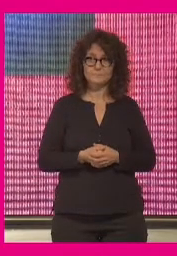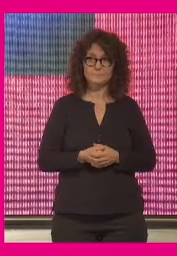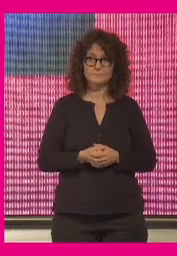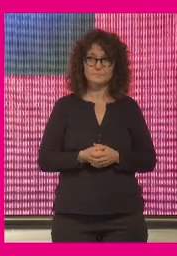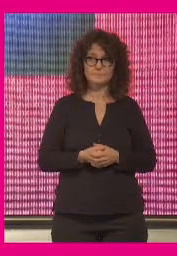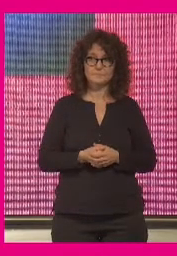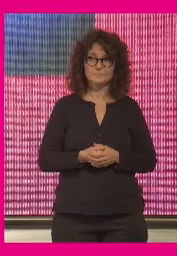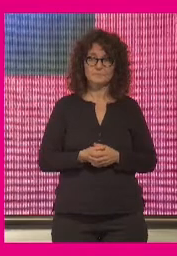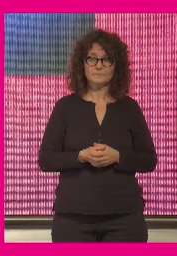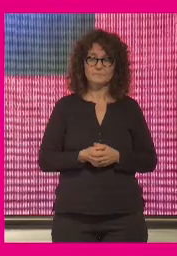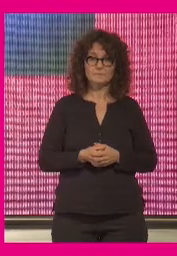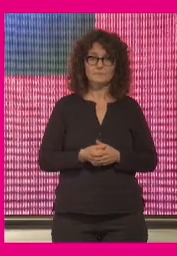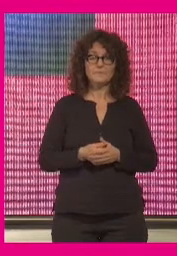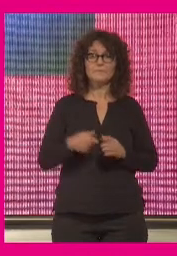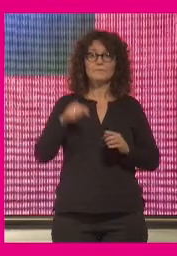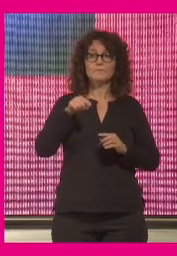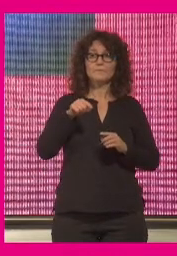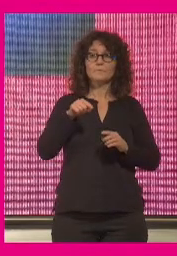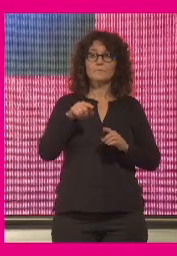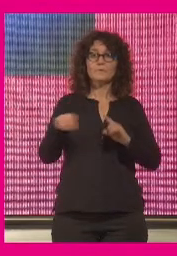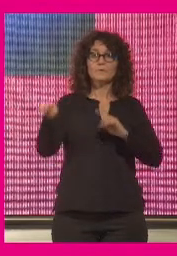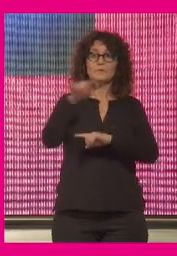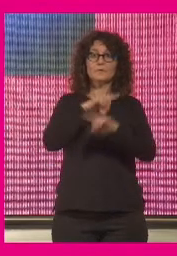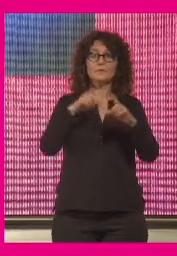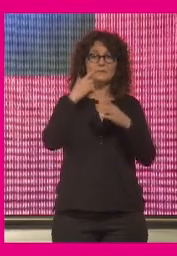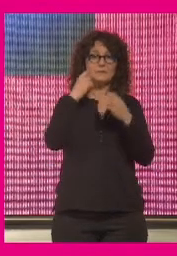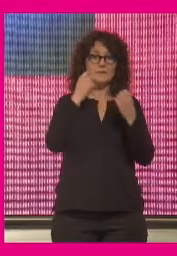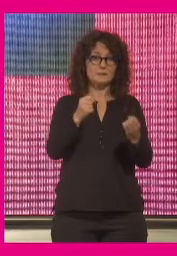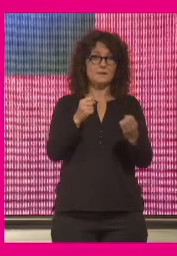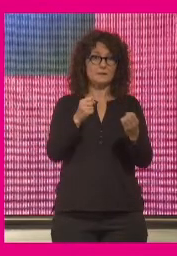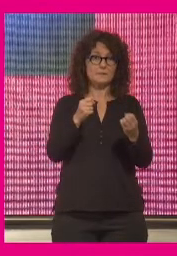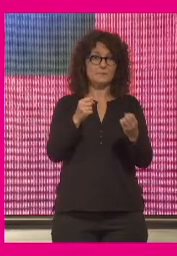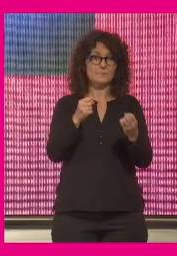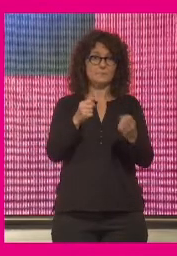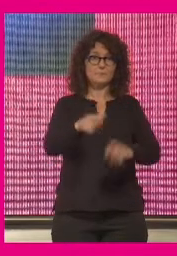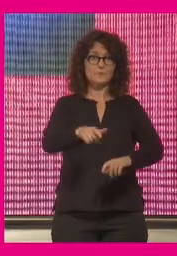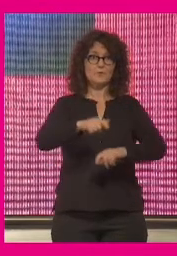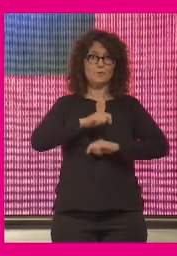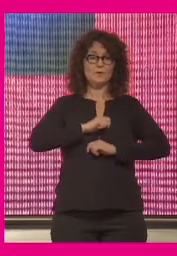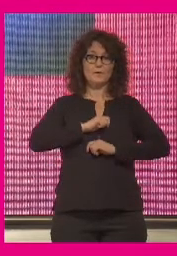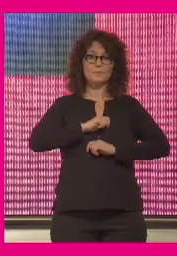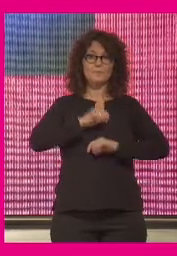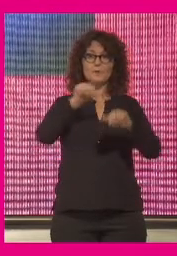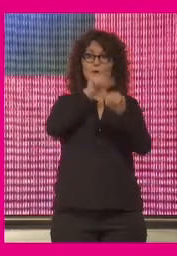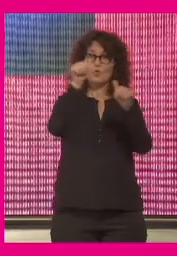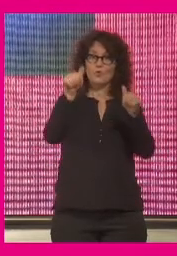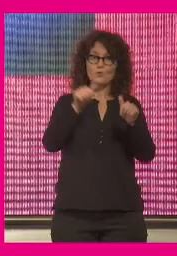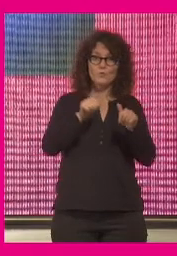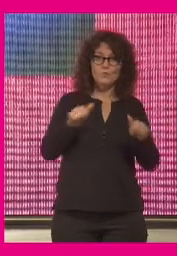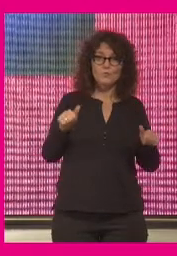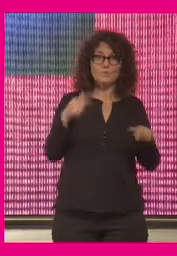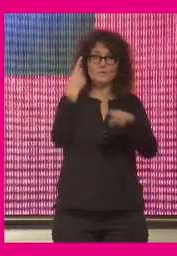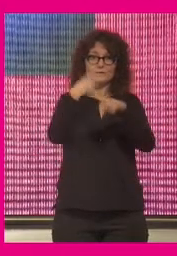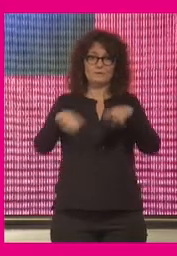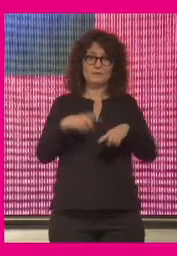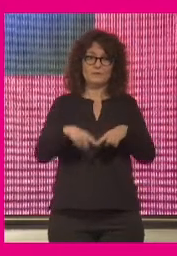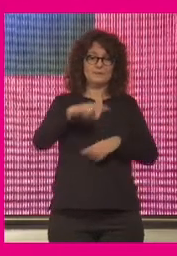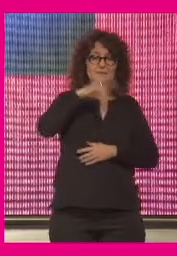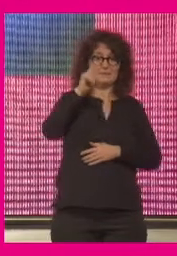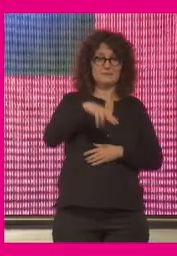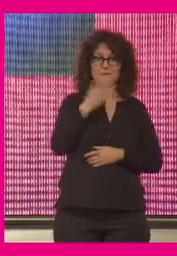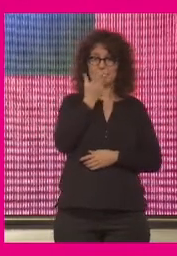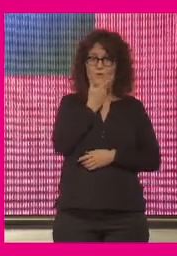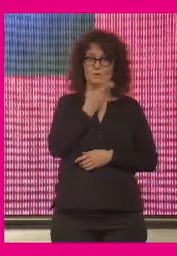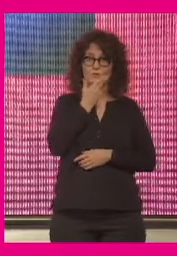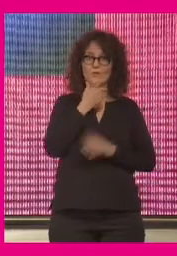la salida de esta crisis sanitaria nos llevara a distintos modos de ser y conocer también en